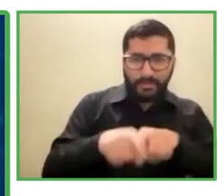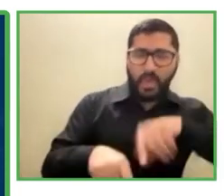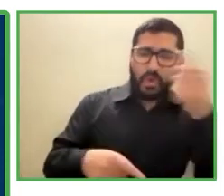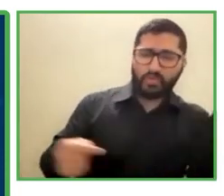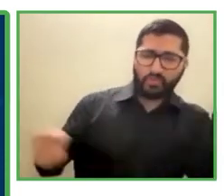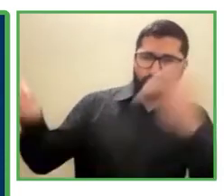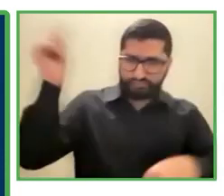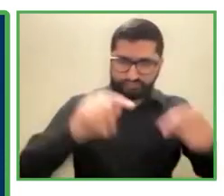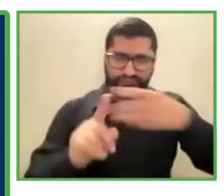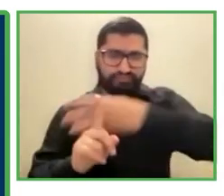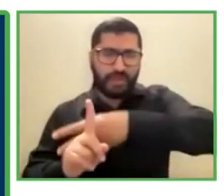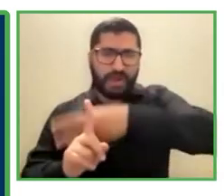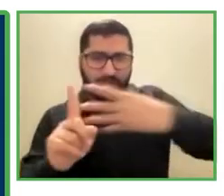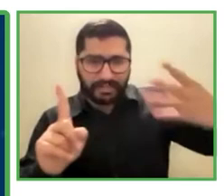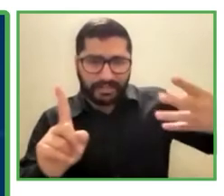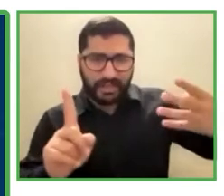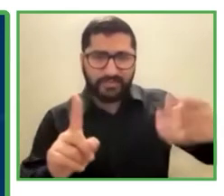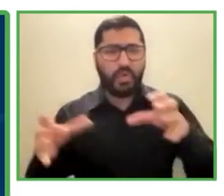nuestro equipo.